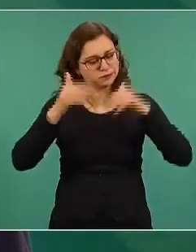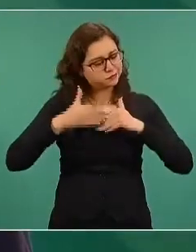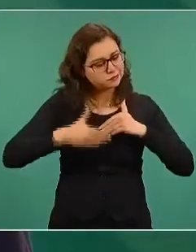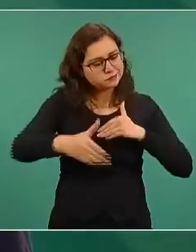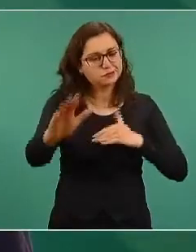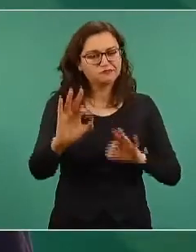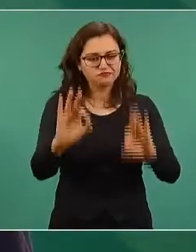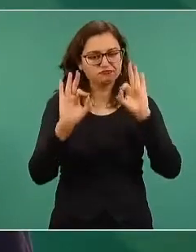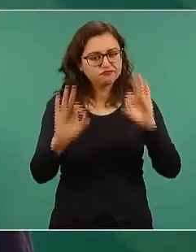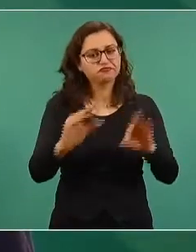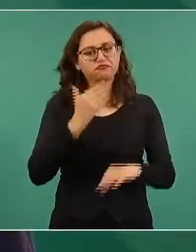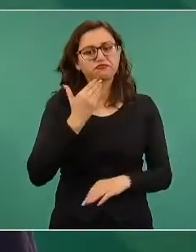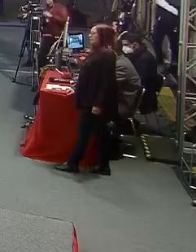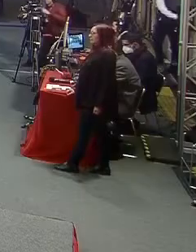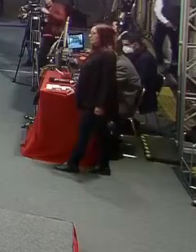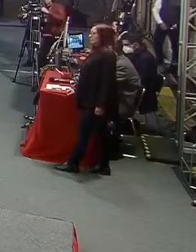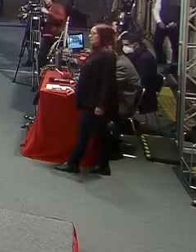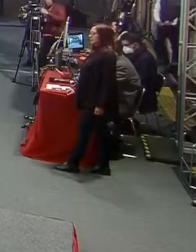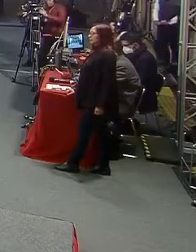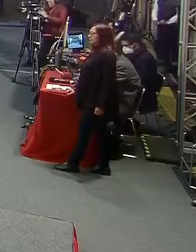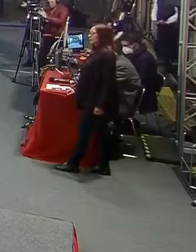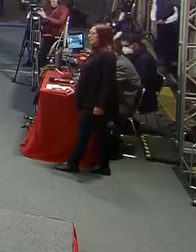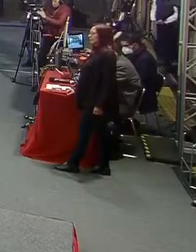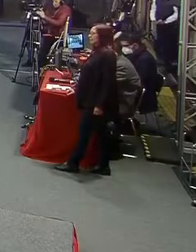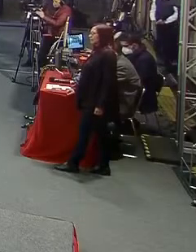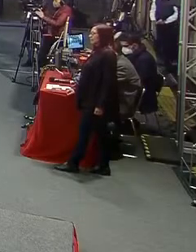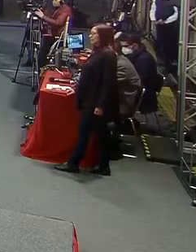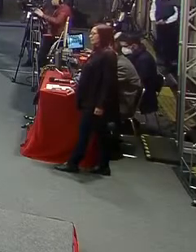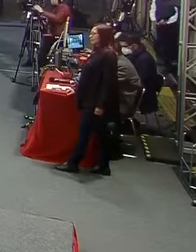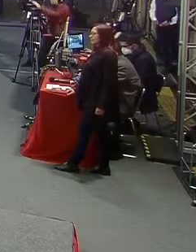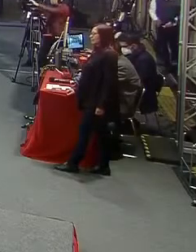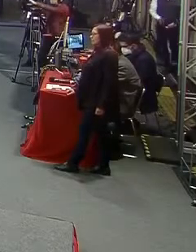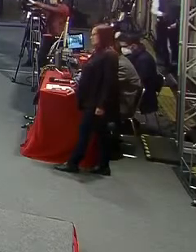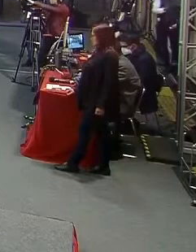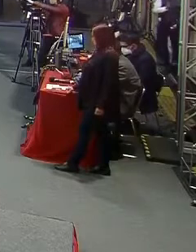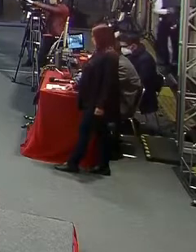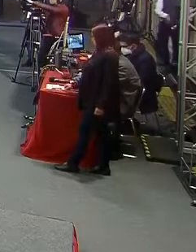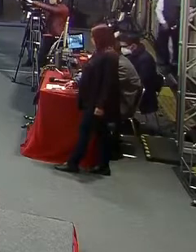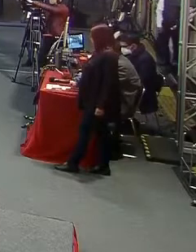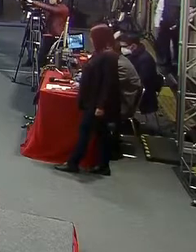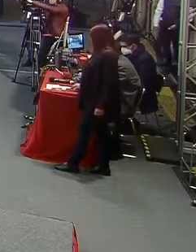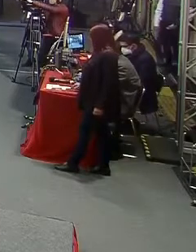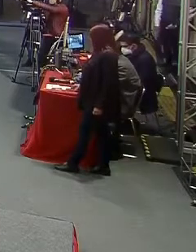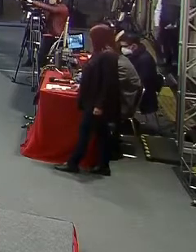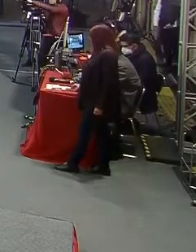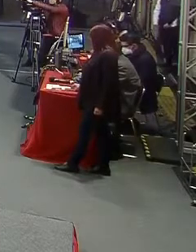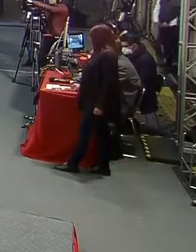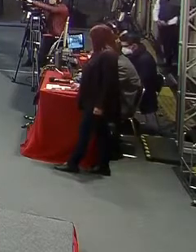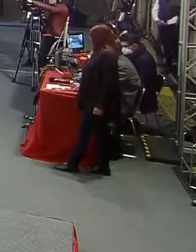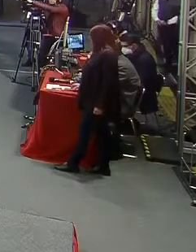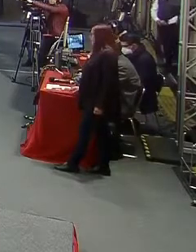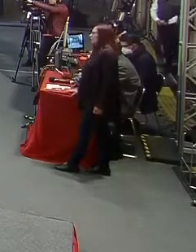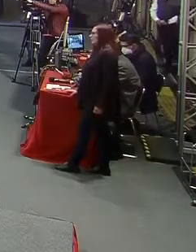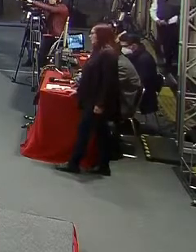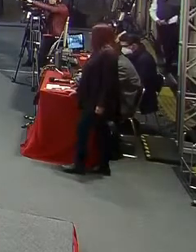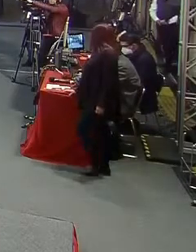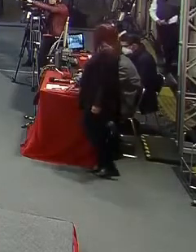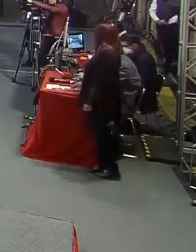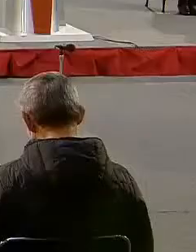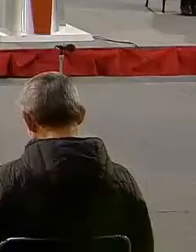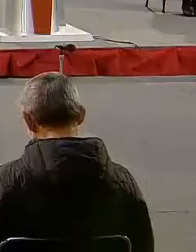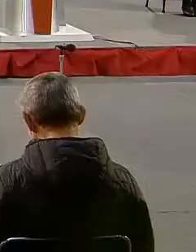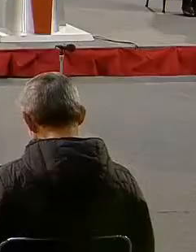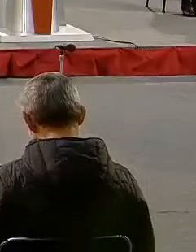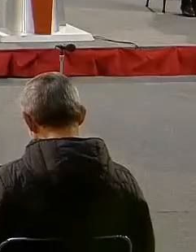gestión. informar sobre la distribución de las vacunas.